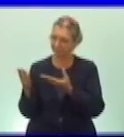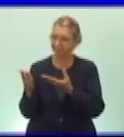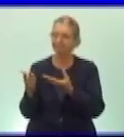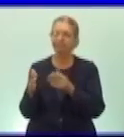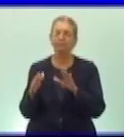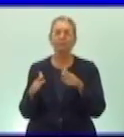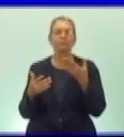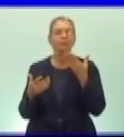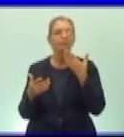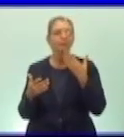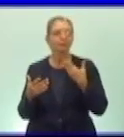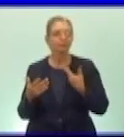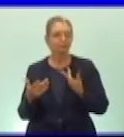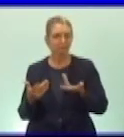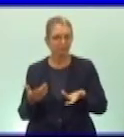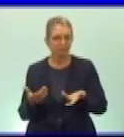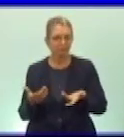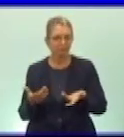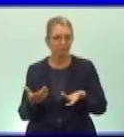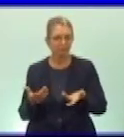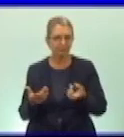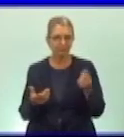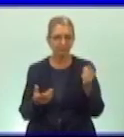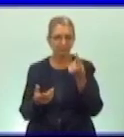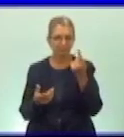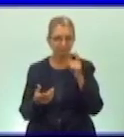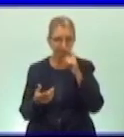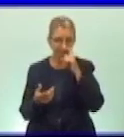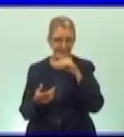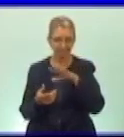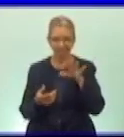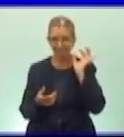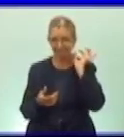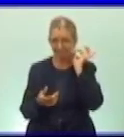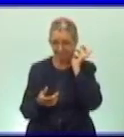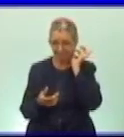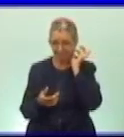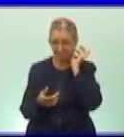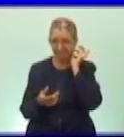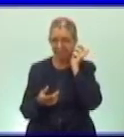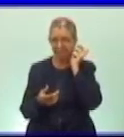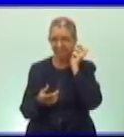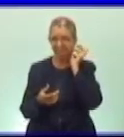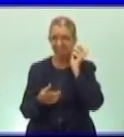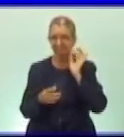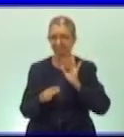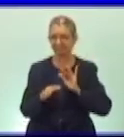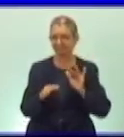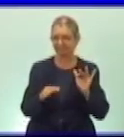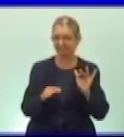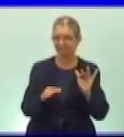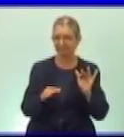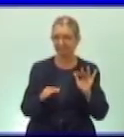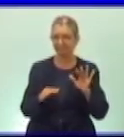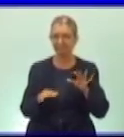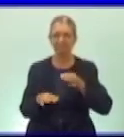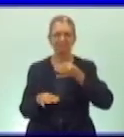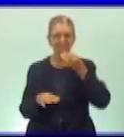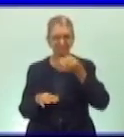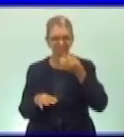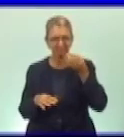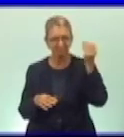como ya una niña lo identificó sabes tú explicar